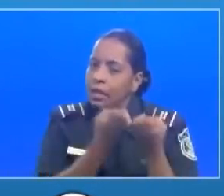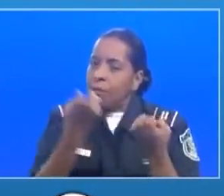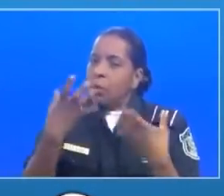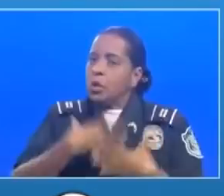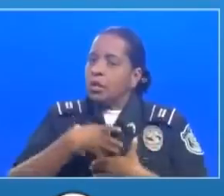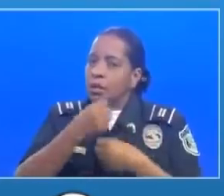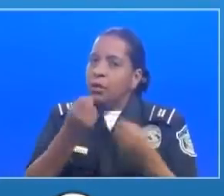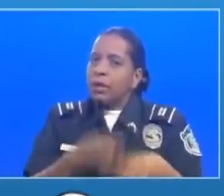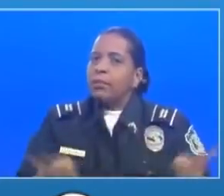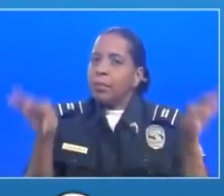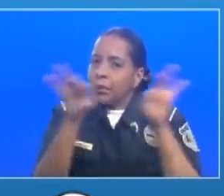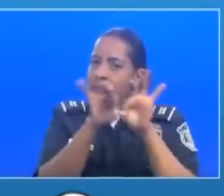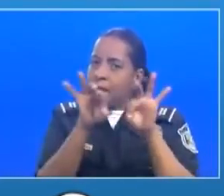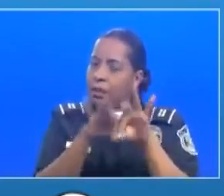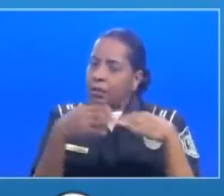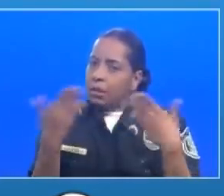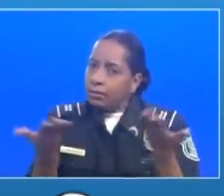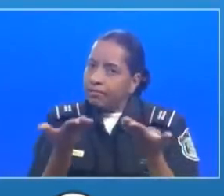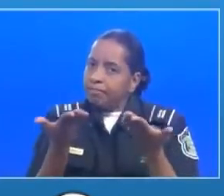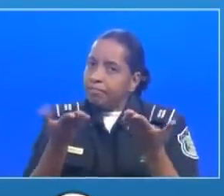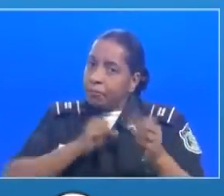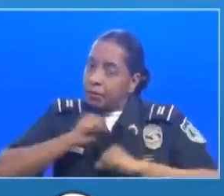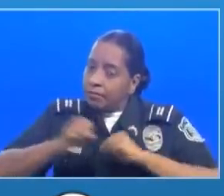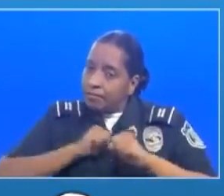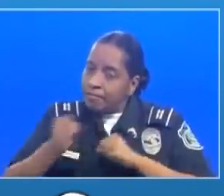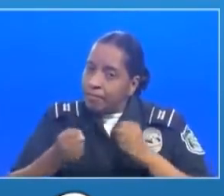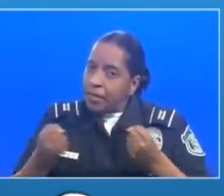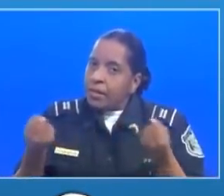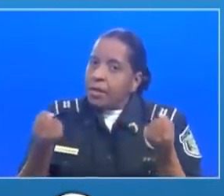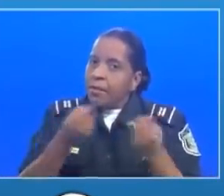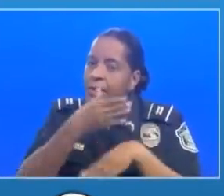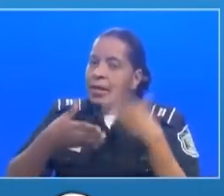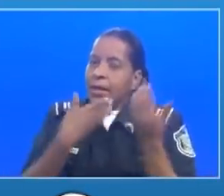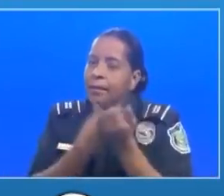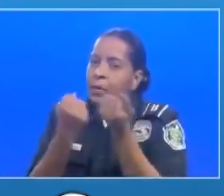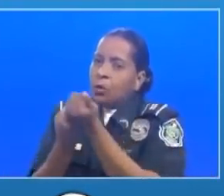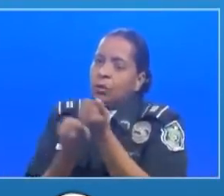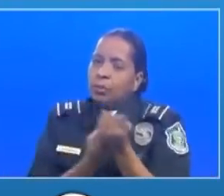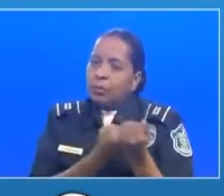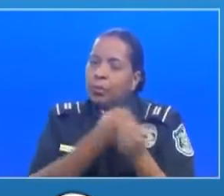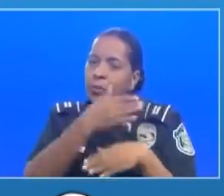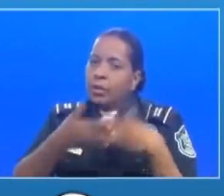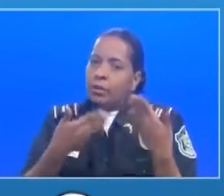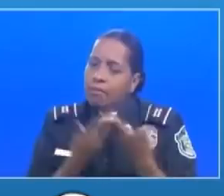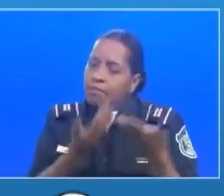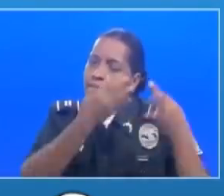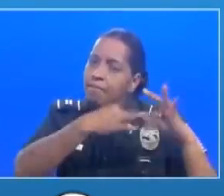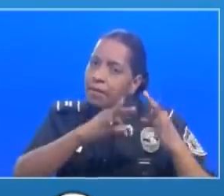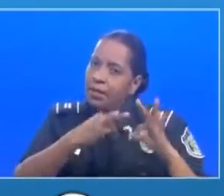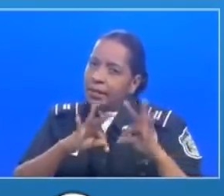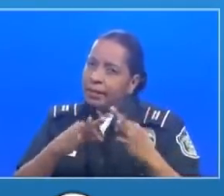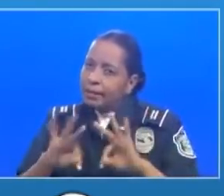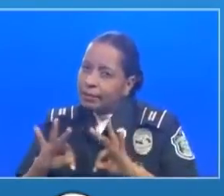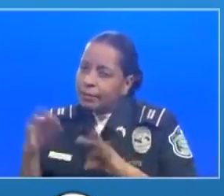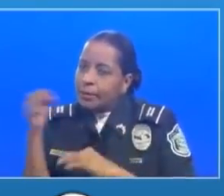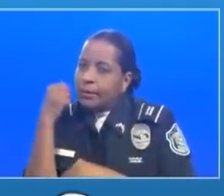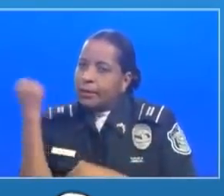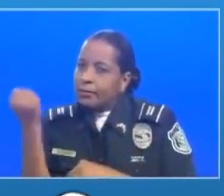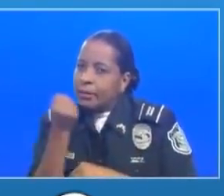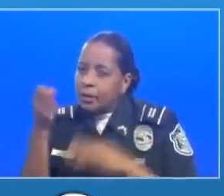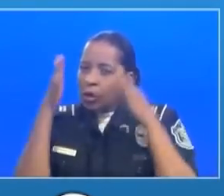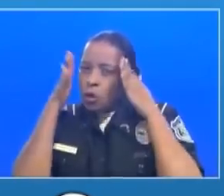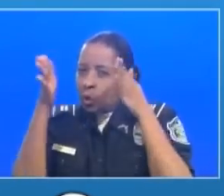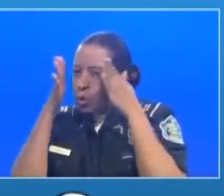para de manera proactiva hacer las previsiones para tratar y reforzar la